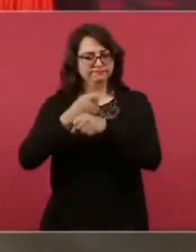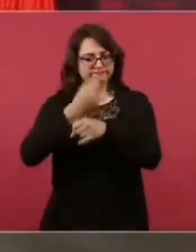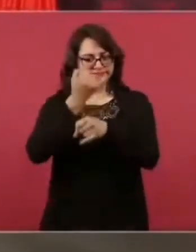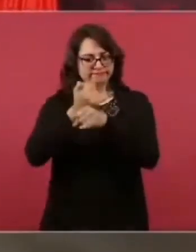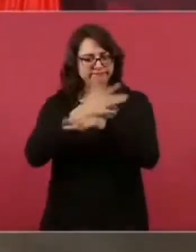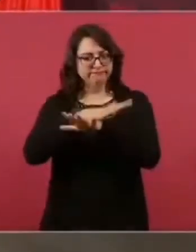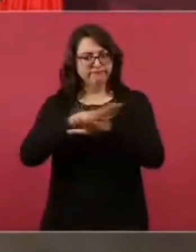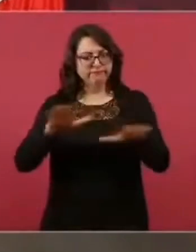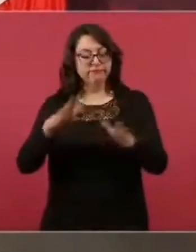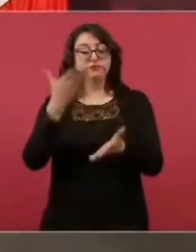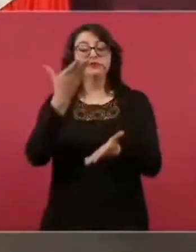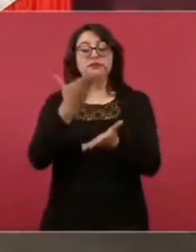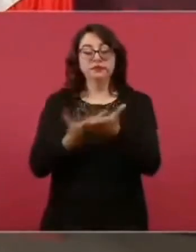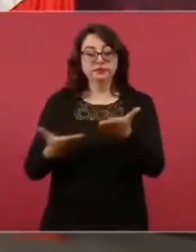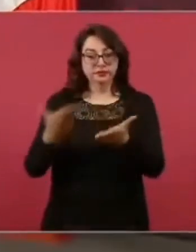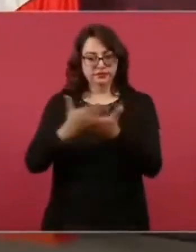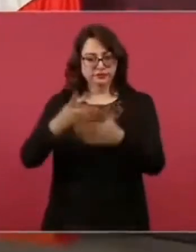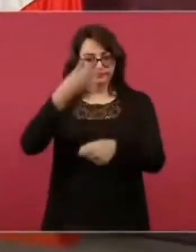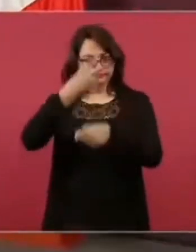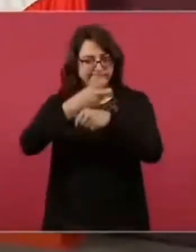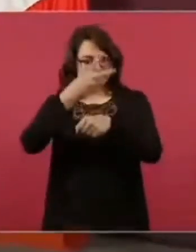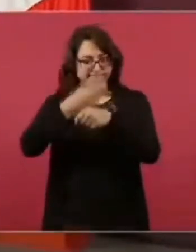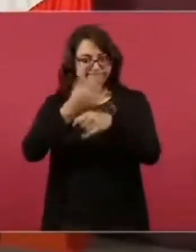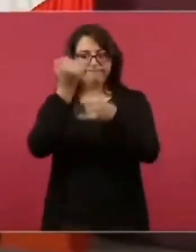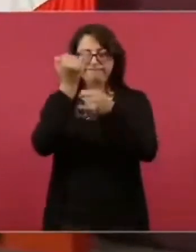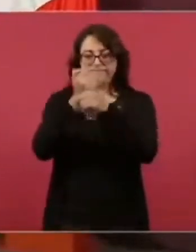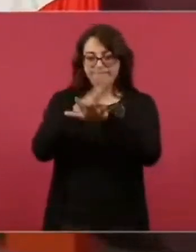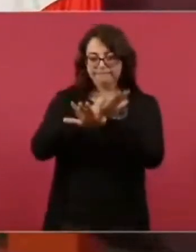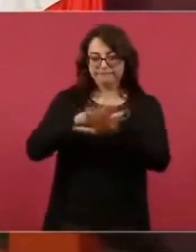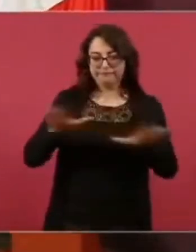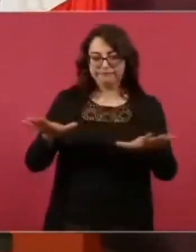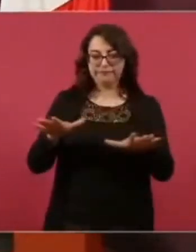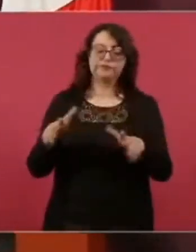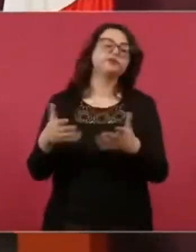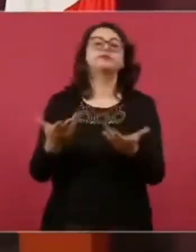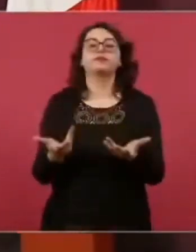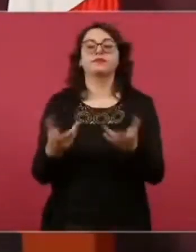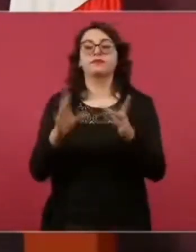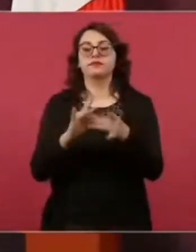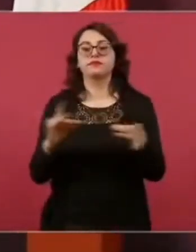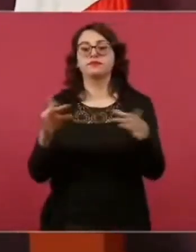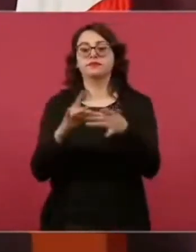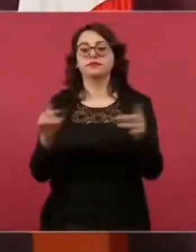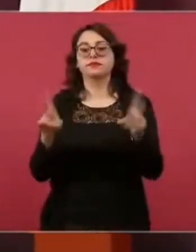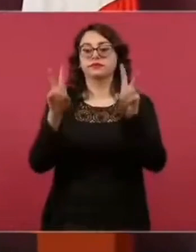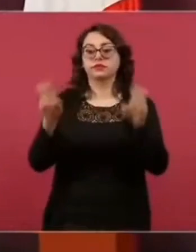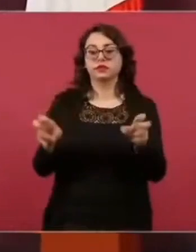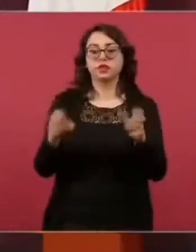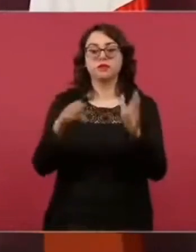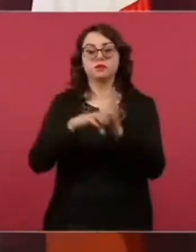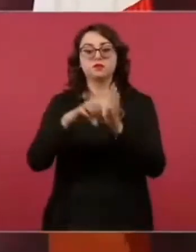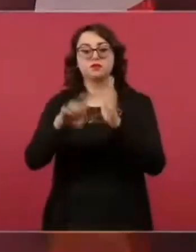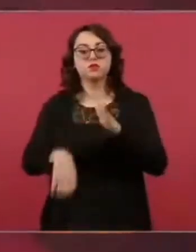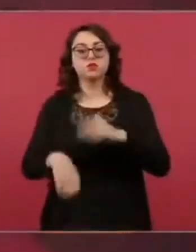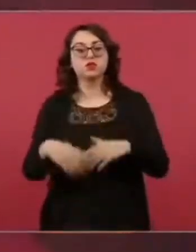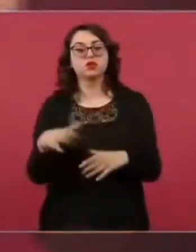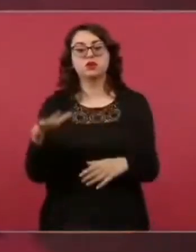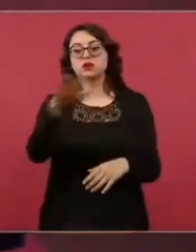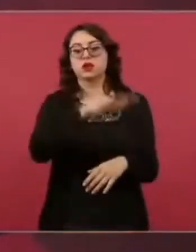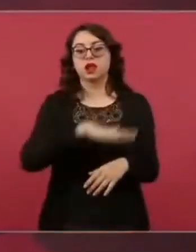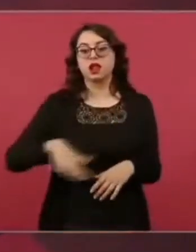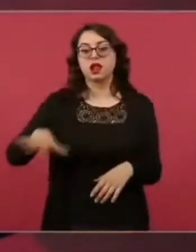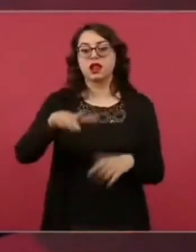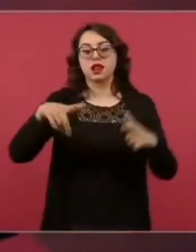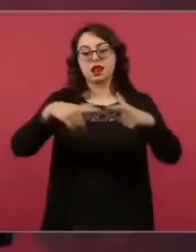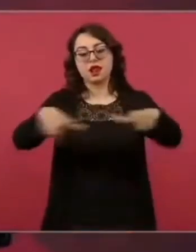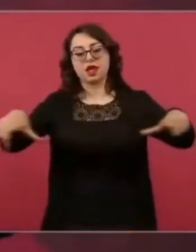lo que se está haciendo en el lago de Texcoco. Esa la recuperación